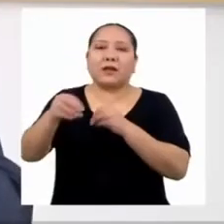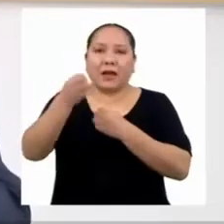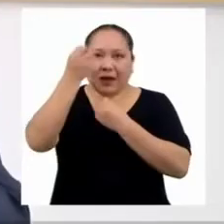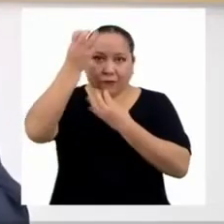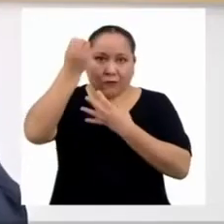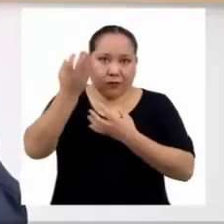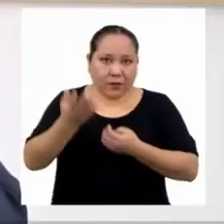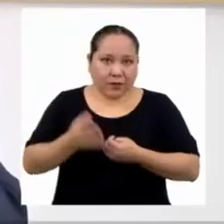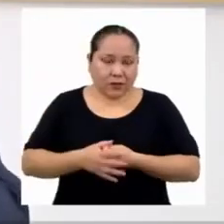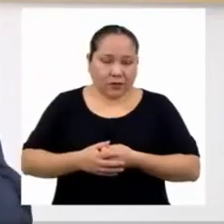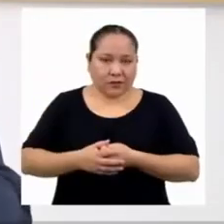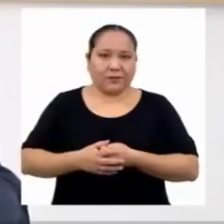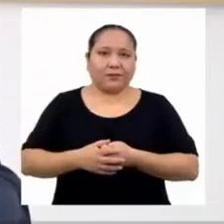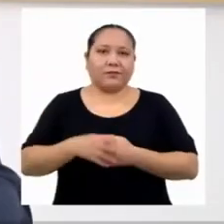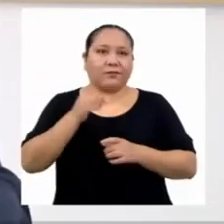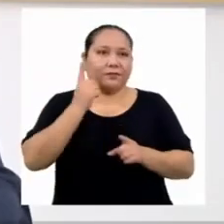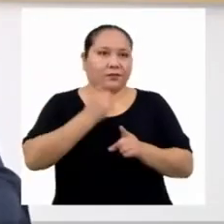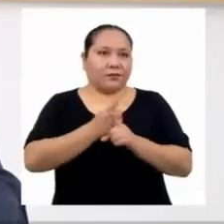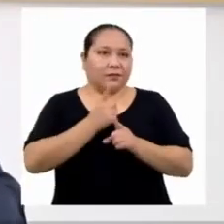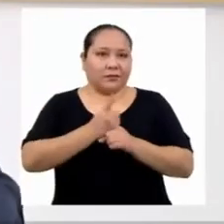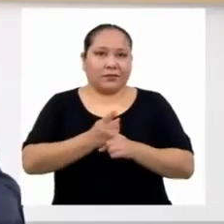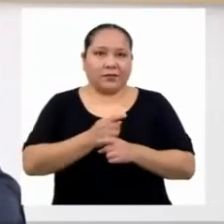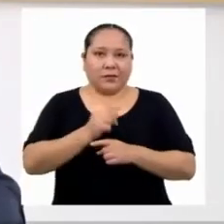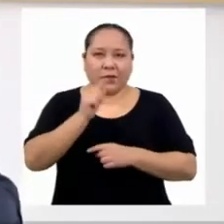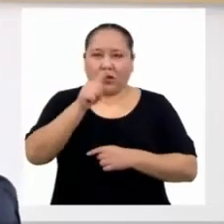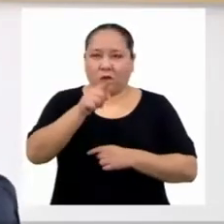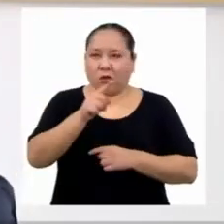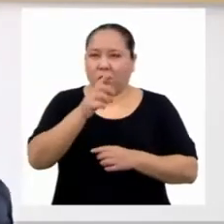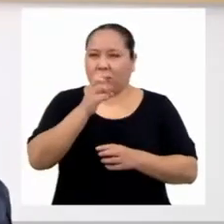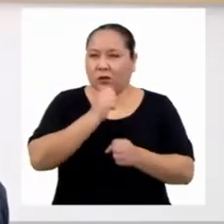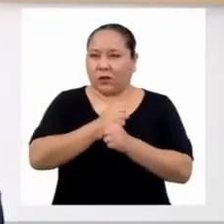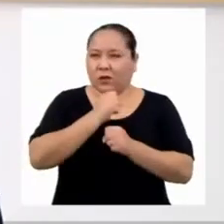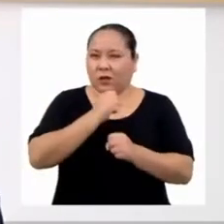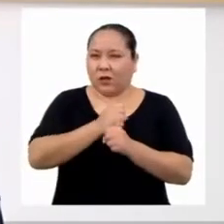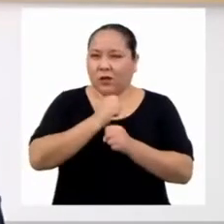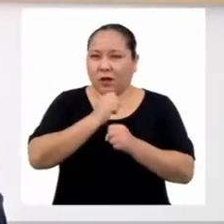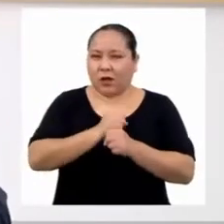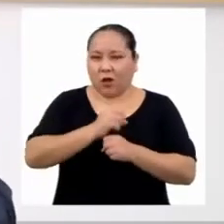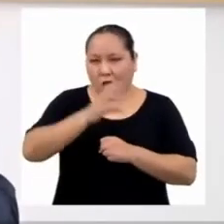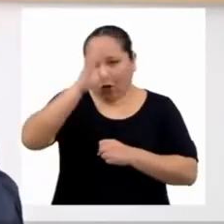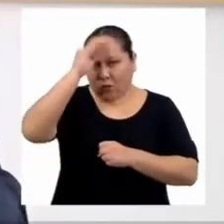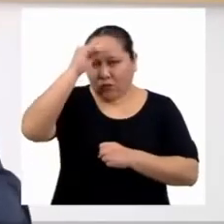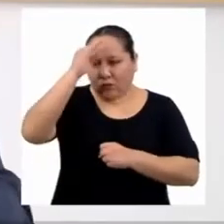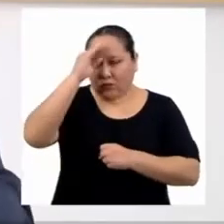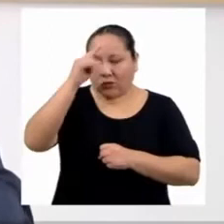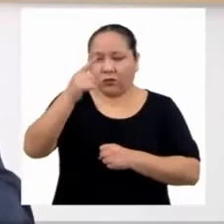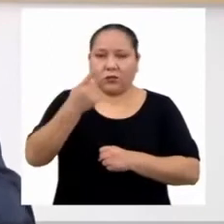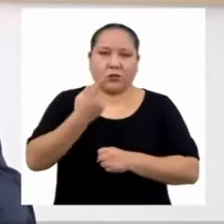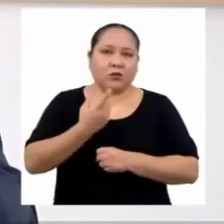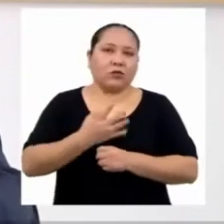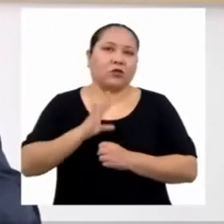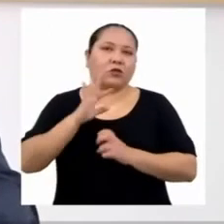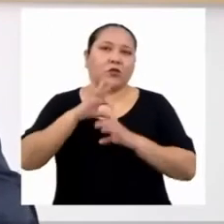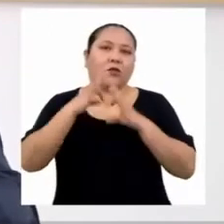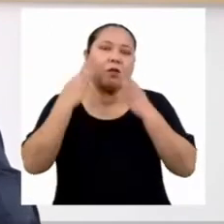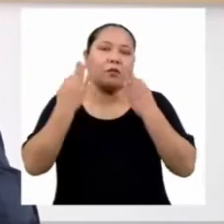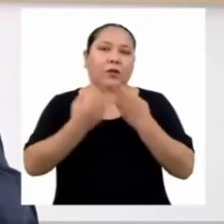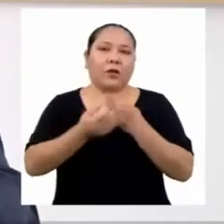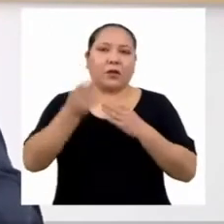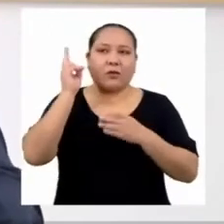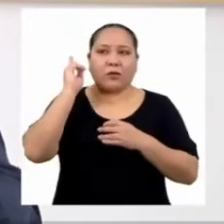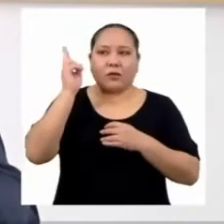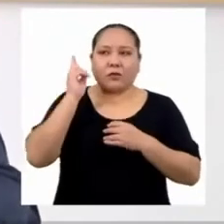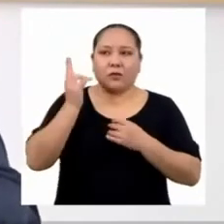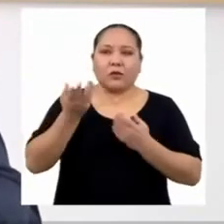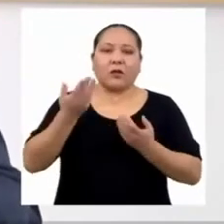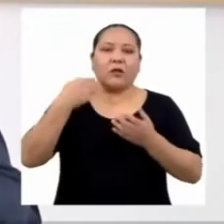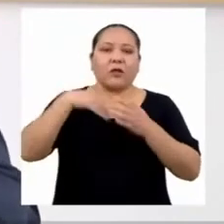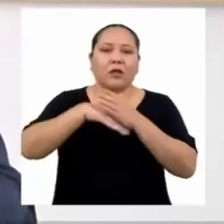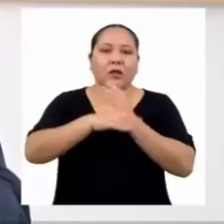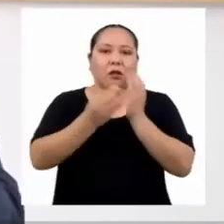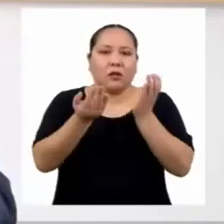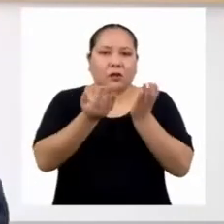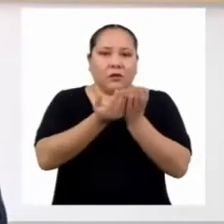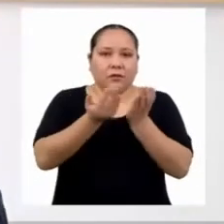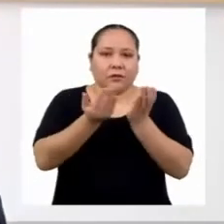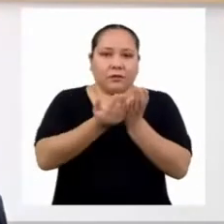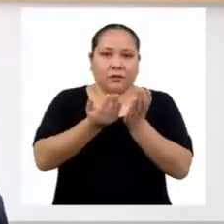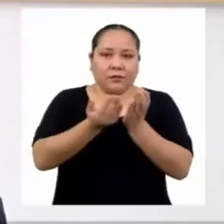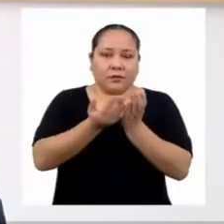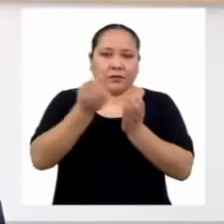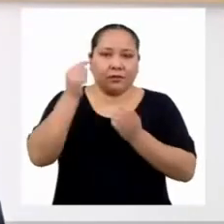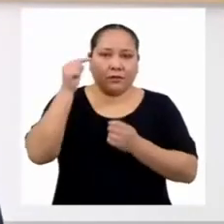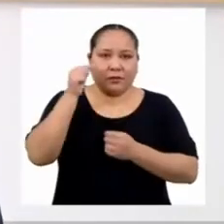Efectivamente. Y ya me dijiste que quieres trabajar con los chicos y chicas, familias y docentes de la comunidad educativa de la